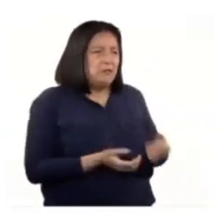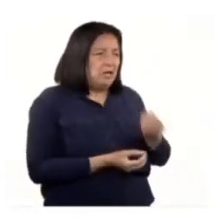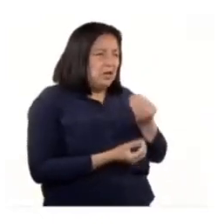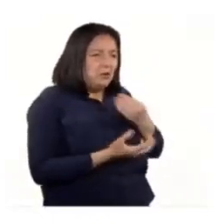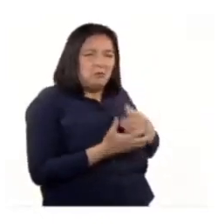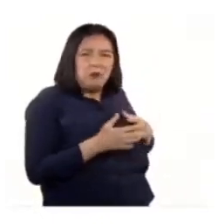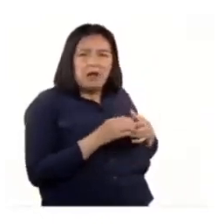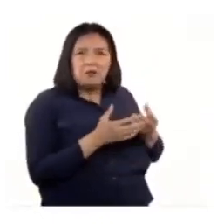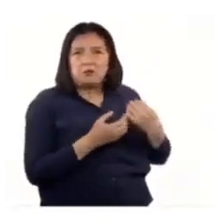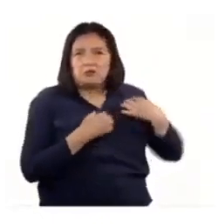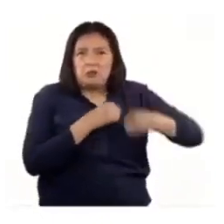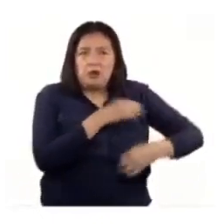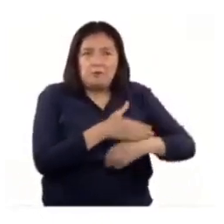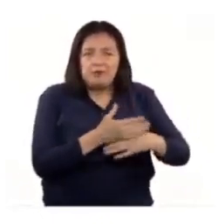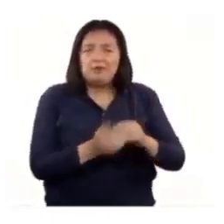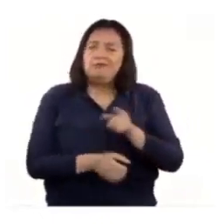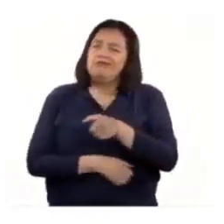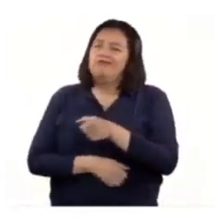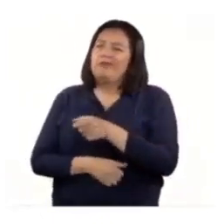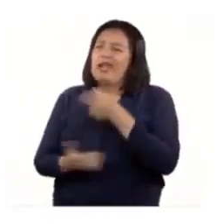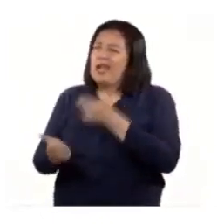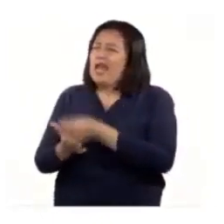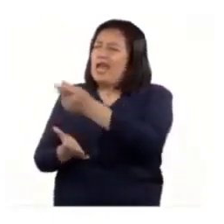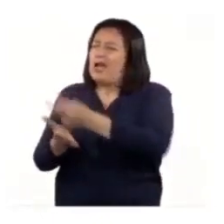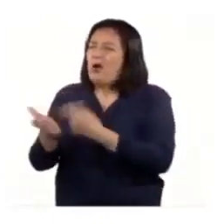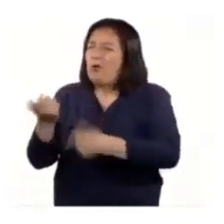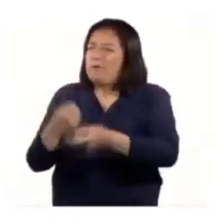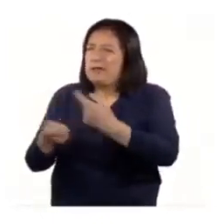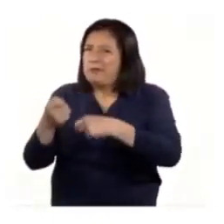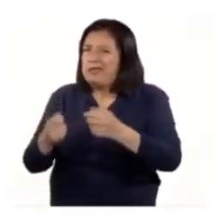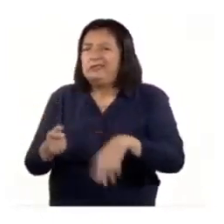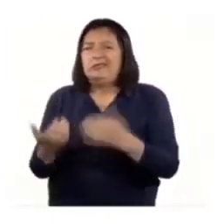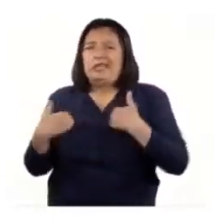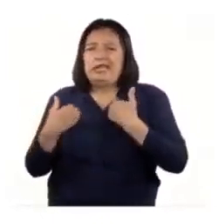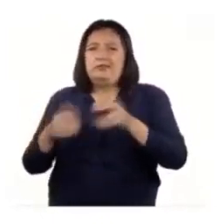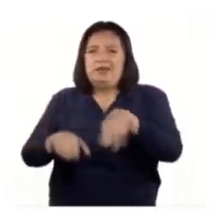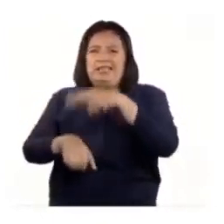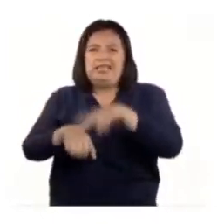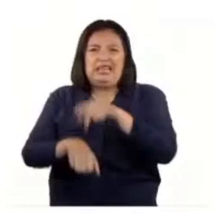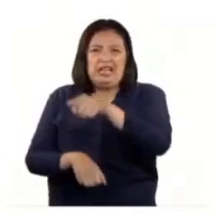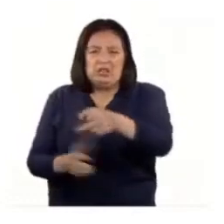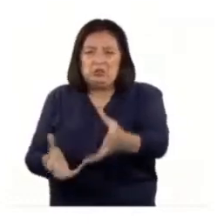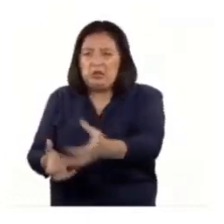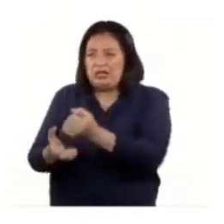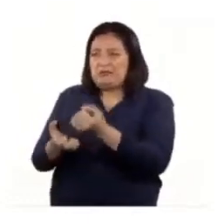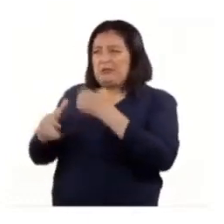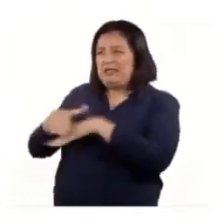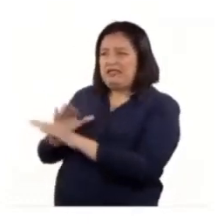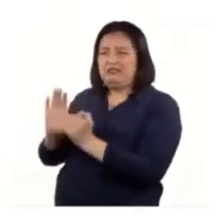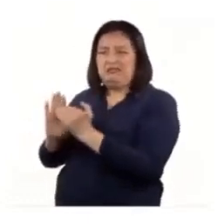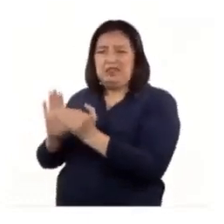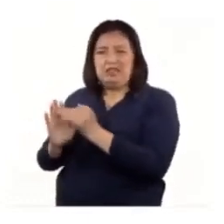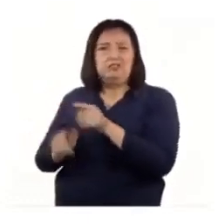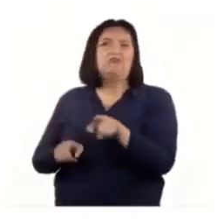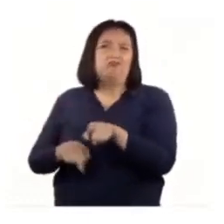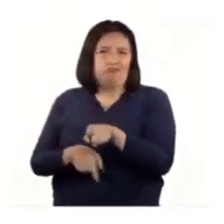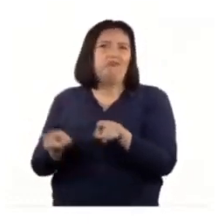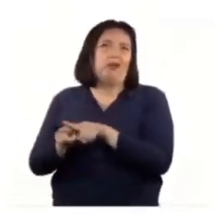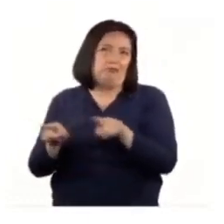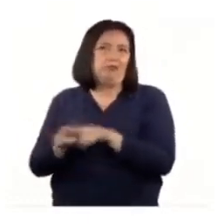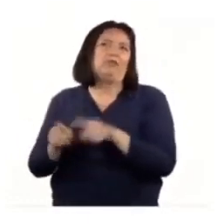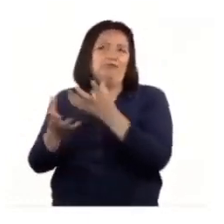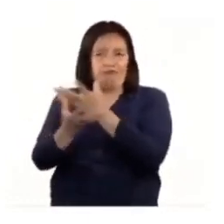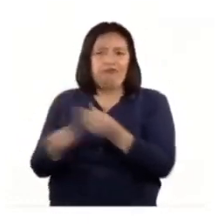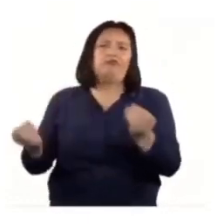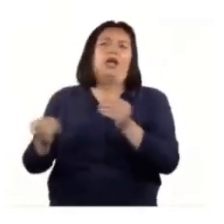su piel. La compra y venta de animales silvestres para ser utilizadas como mascotas puede ocasionar también la